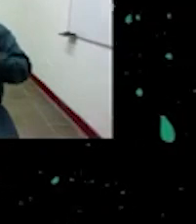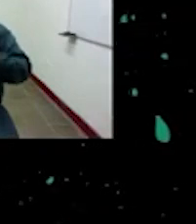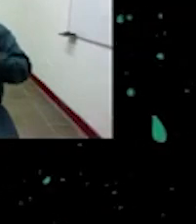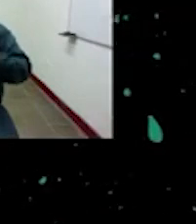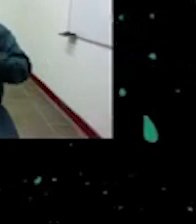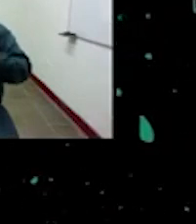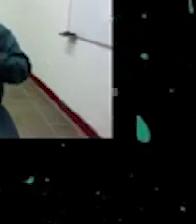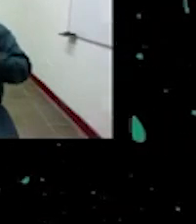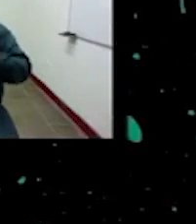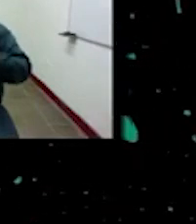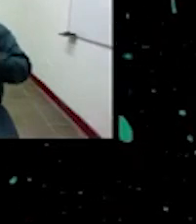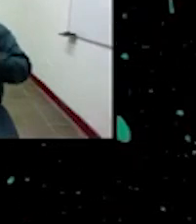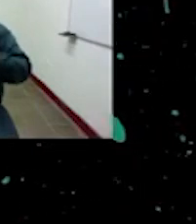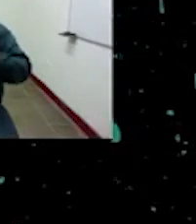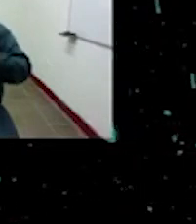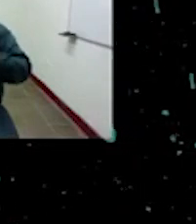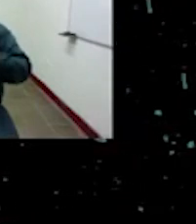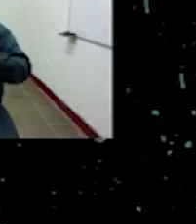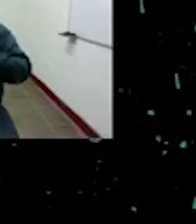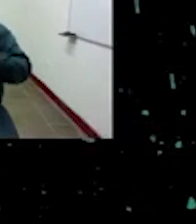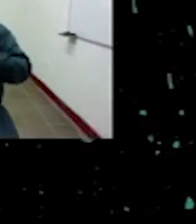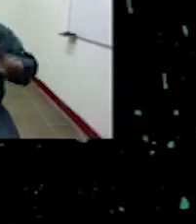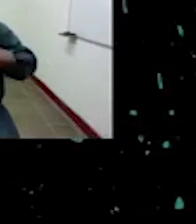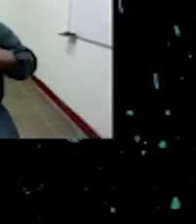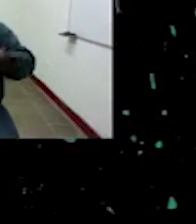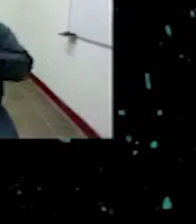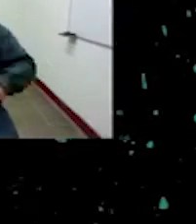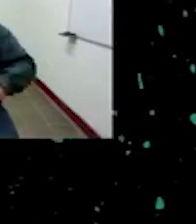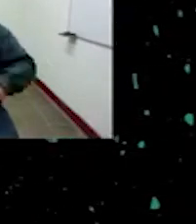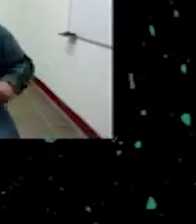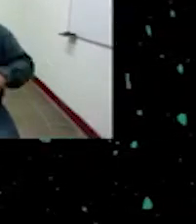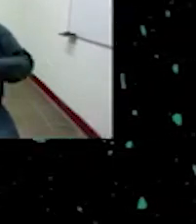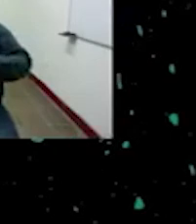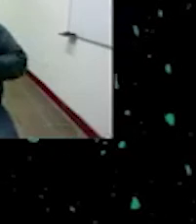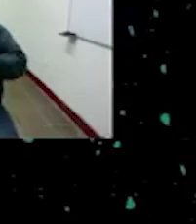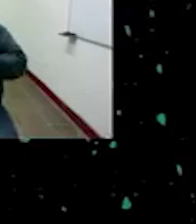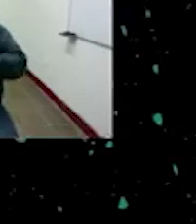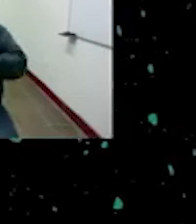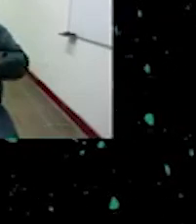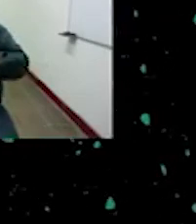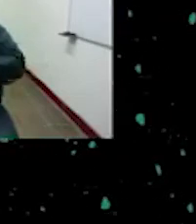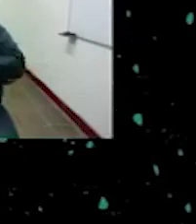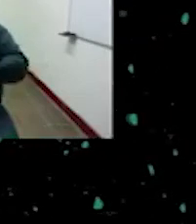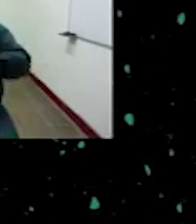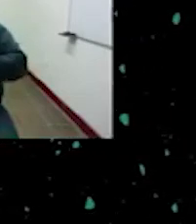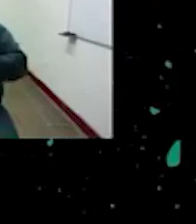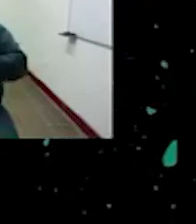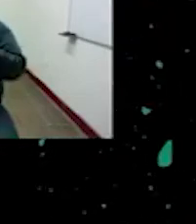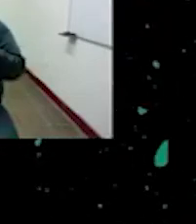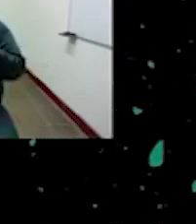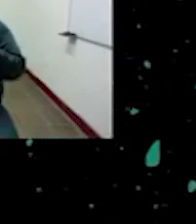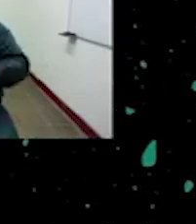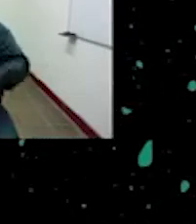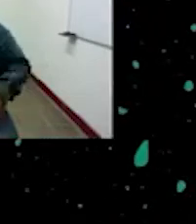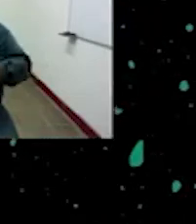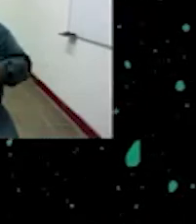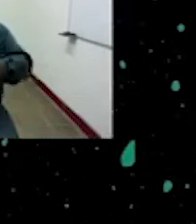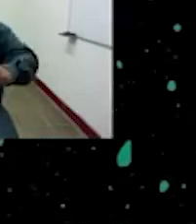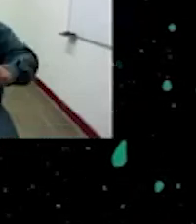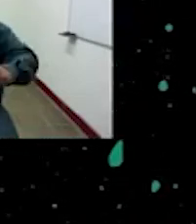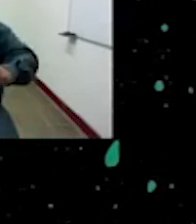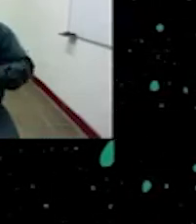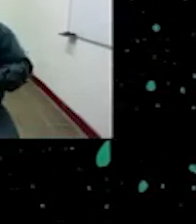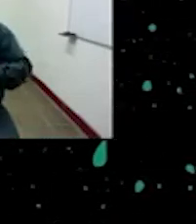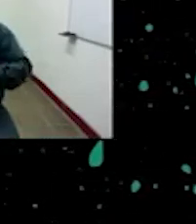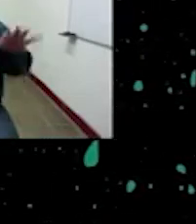a todos los contextos históricos, geográficos y socioculturales como lo dice Diego detrás de cada instrumentista hay un ser humano,